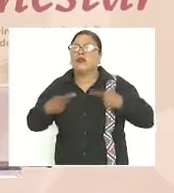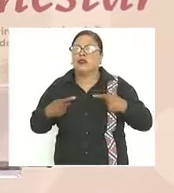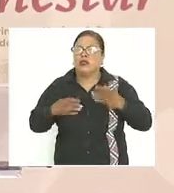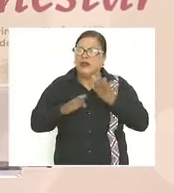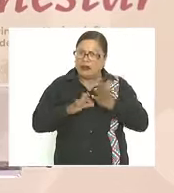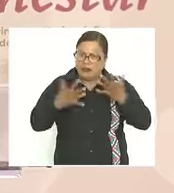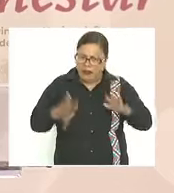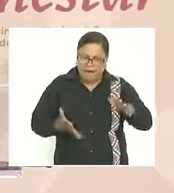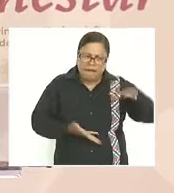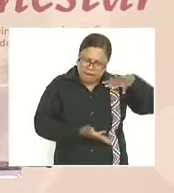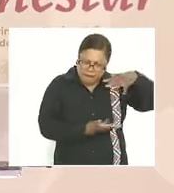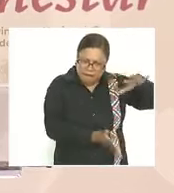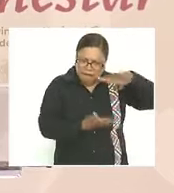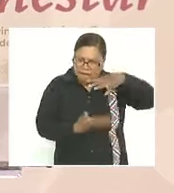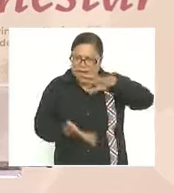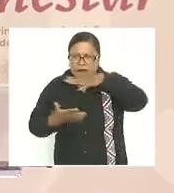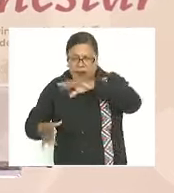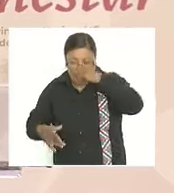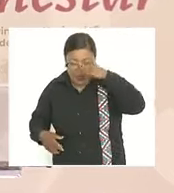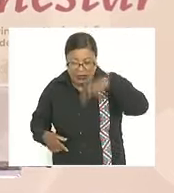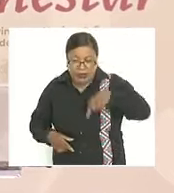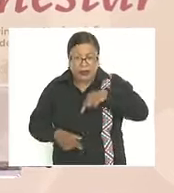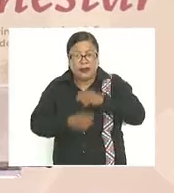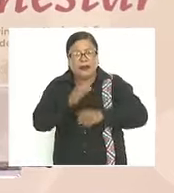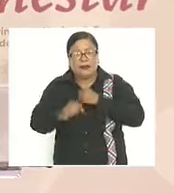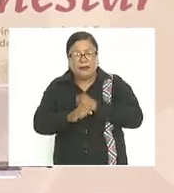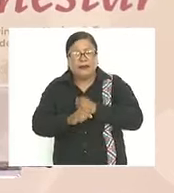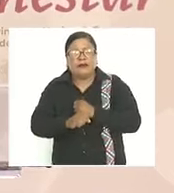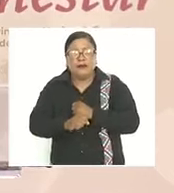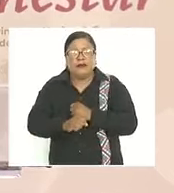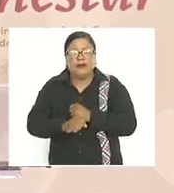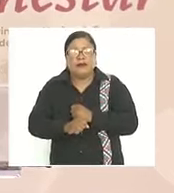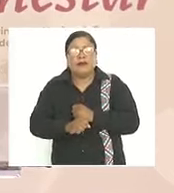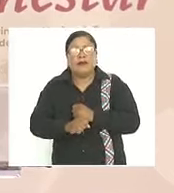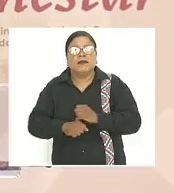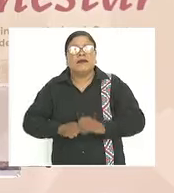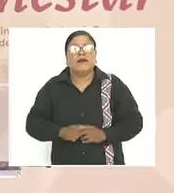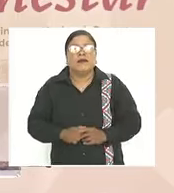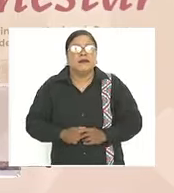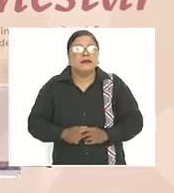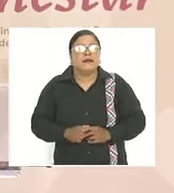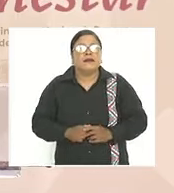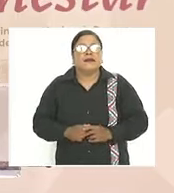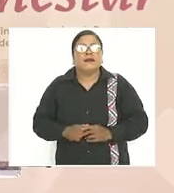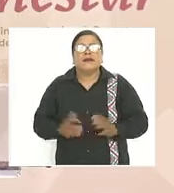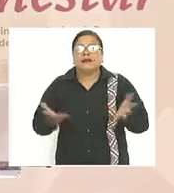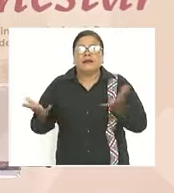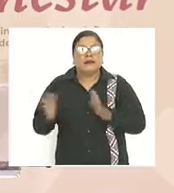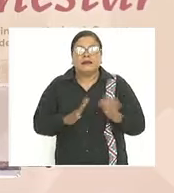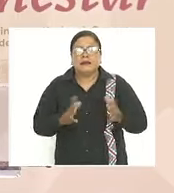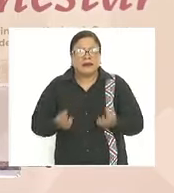entregando para este año vamos a entregar